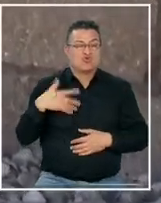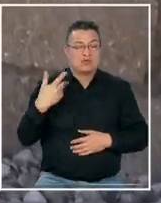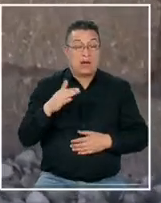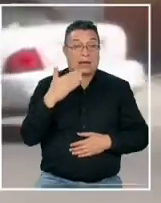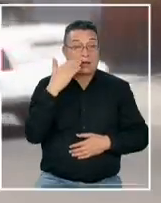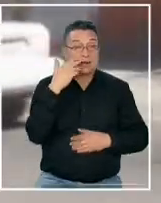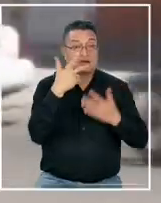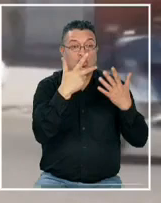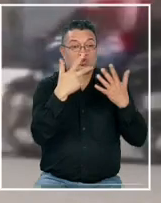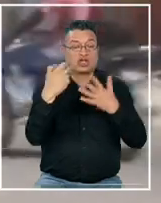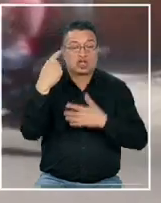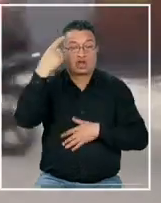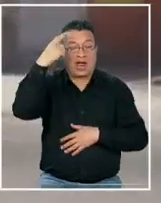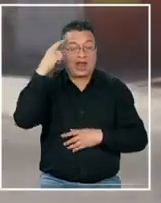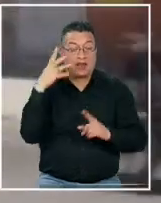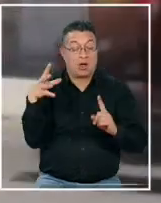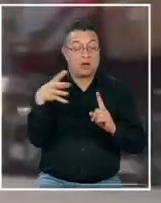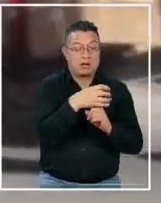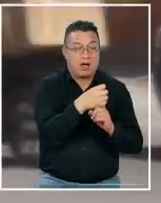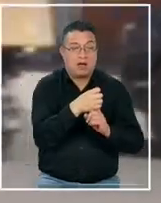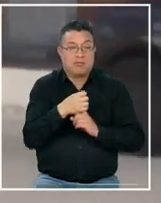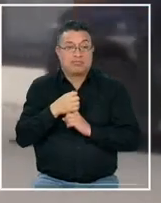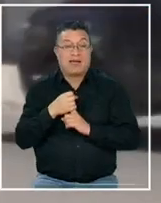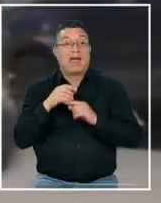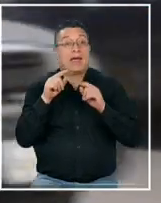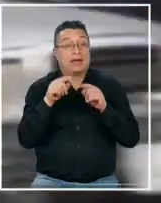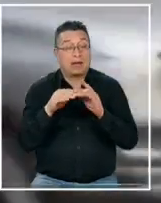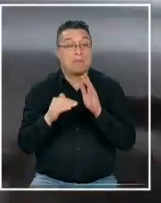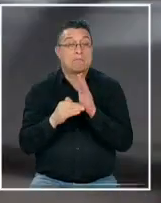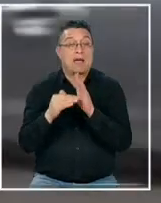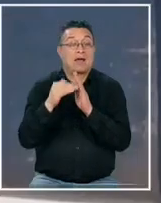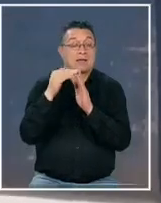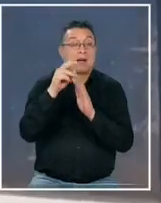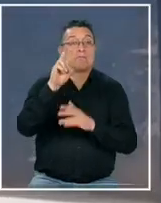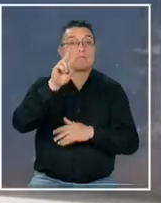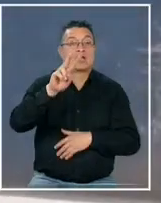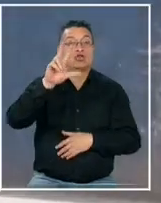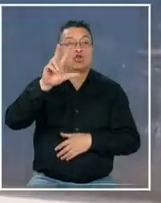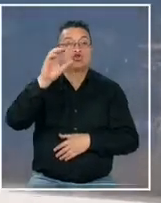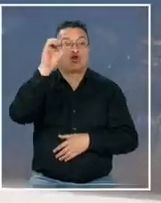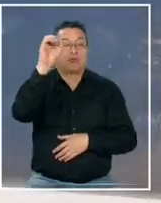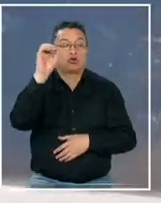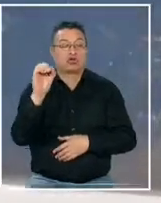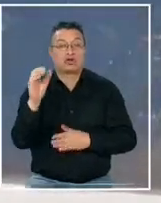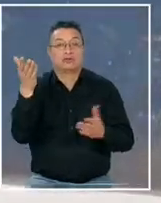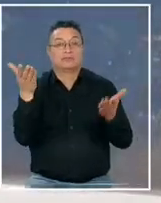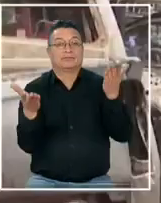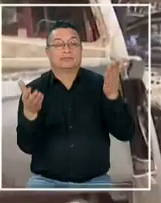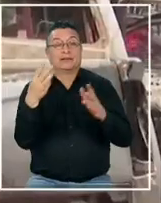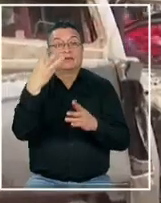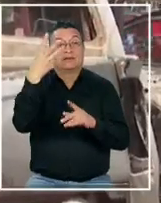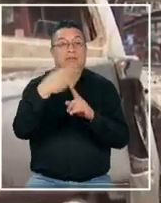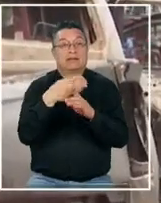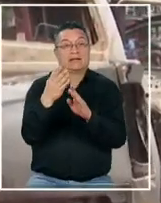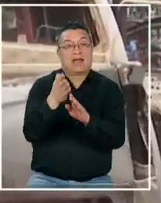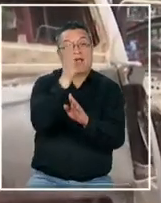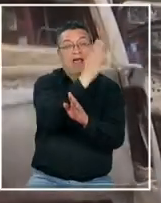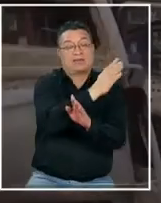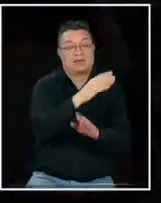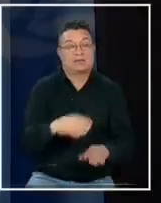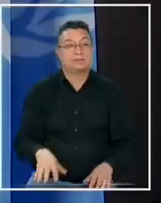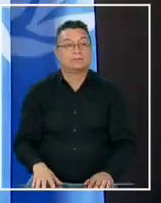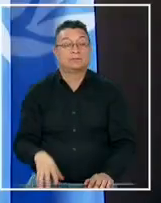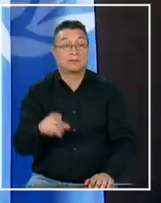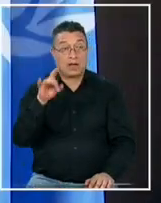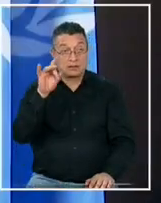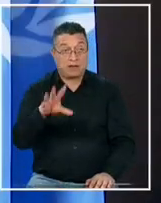800 heridos o secuestrados en ese periodo aumentó en un 28% con respecto al trimestre anterior al saber